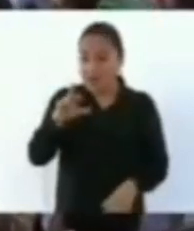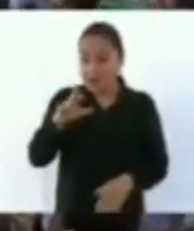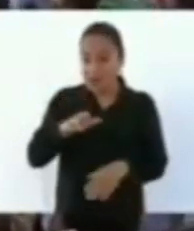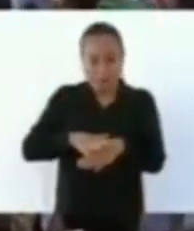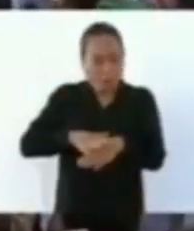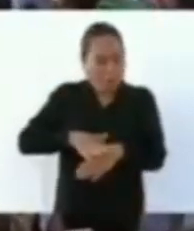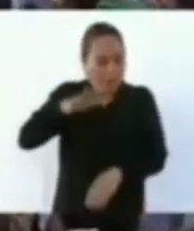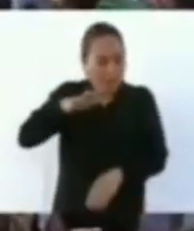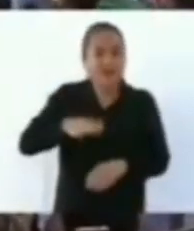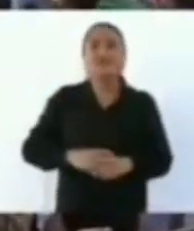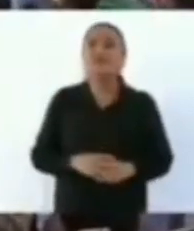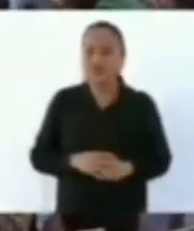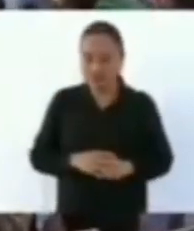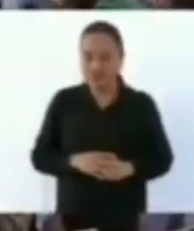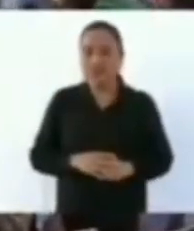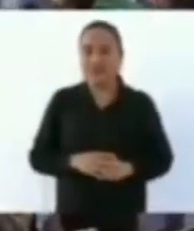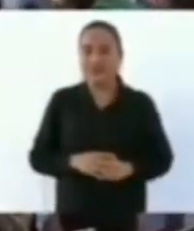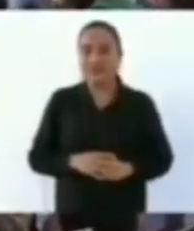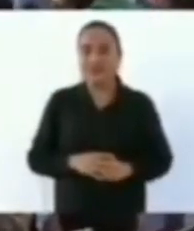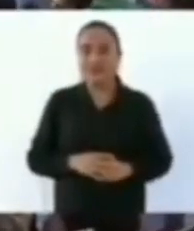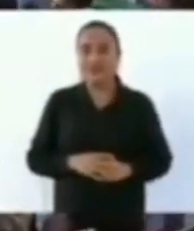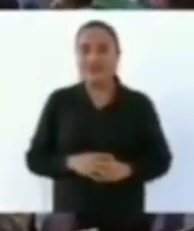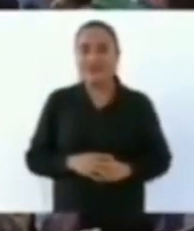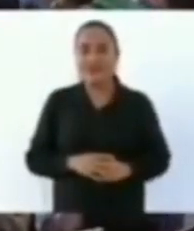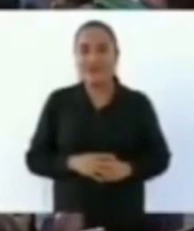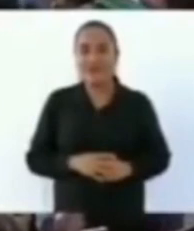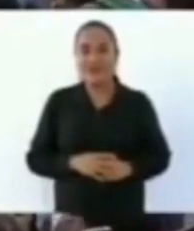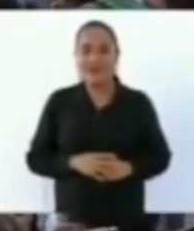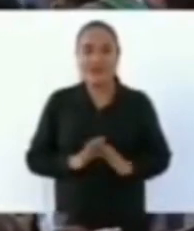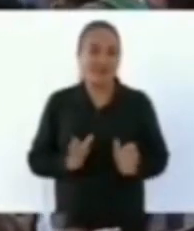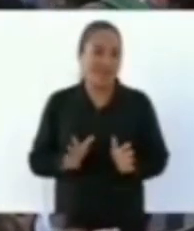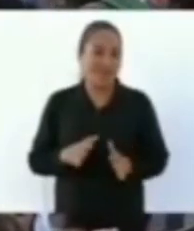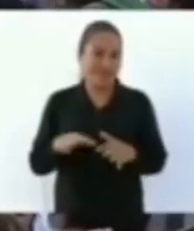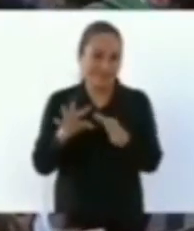Ya los cepillamos.